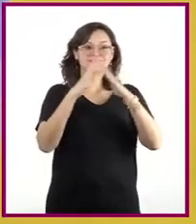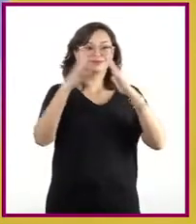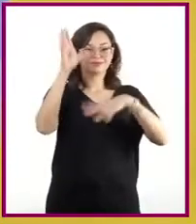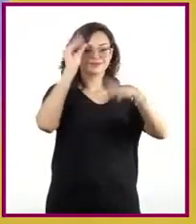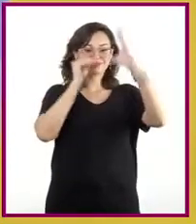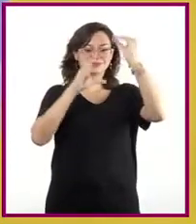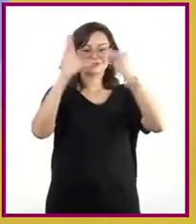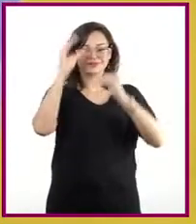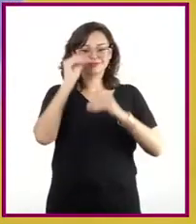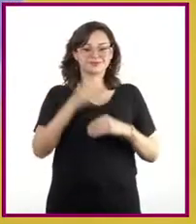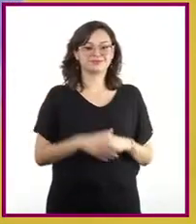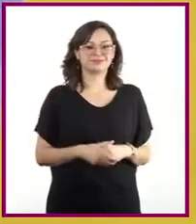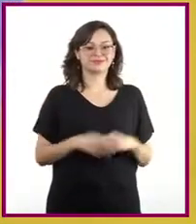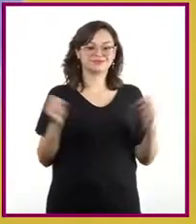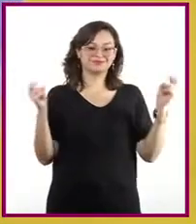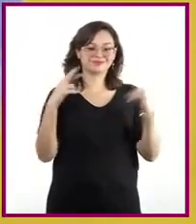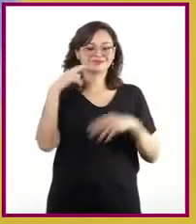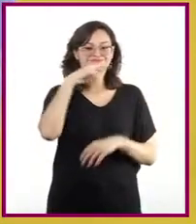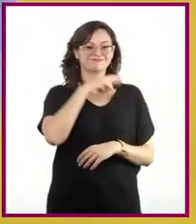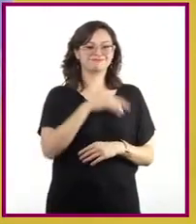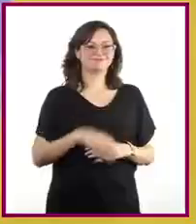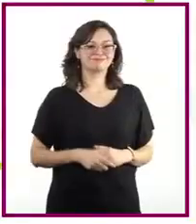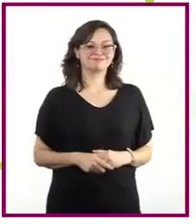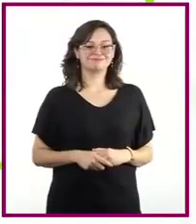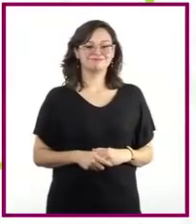Aprende en Casa. ¡Hasta pronto!